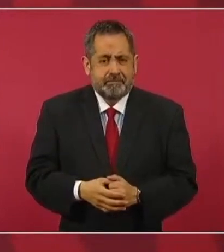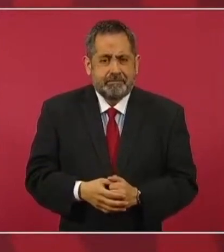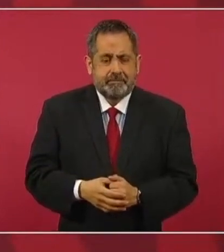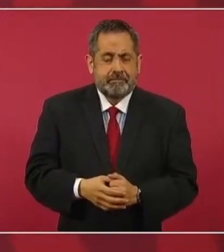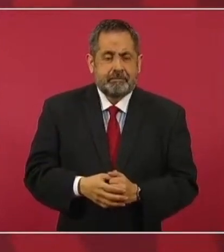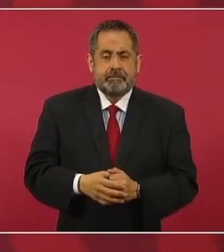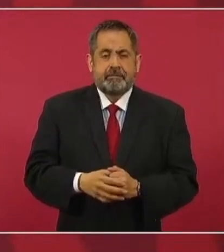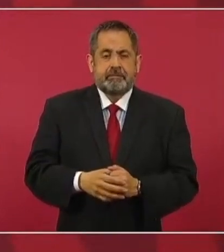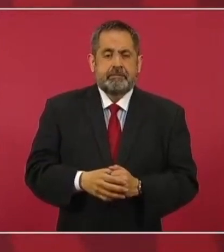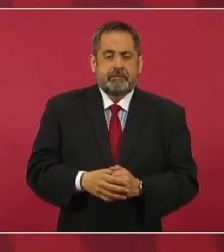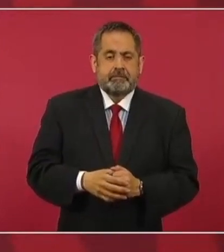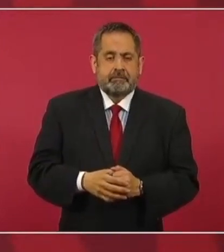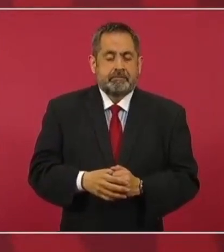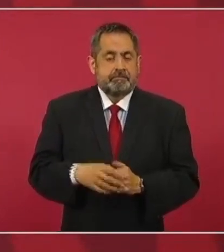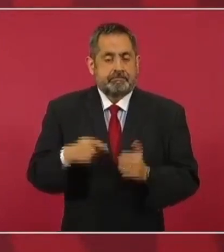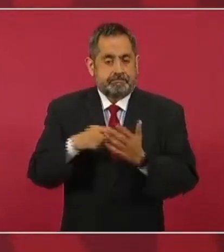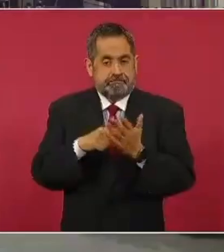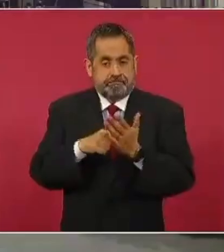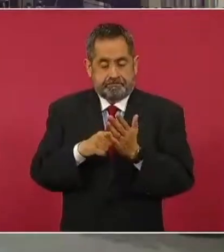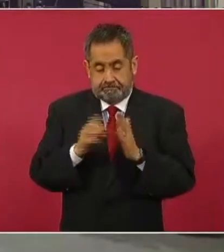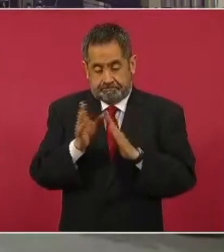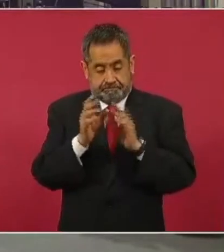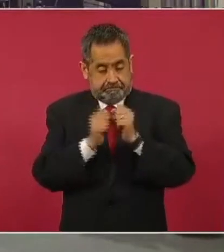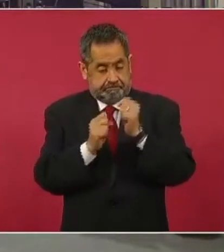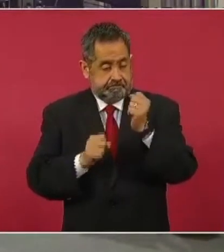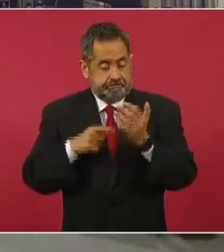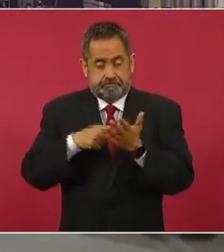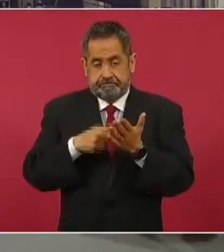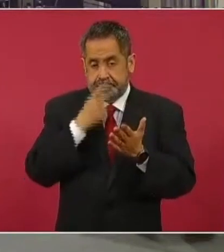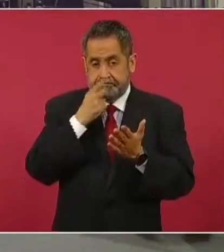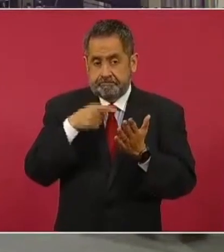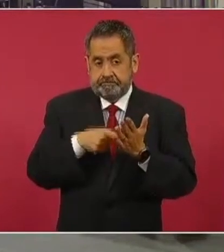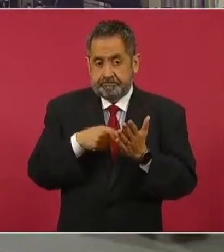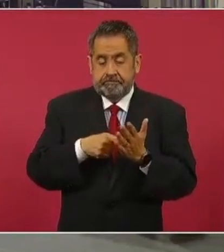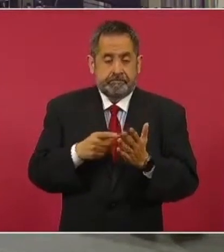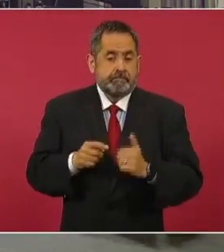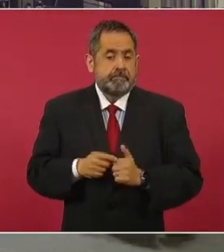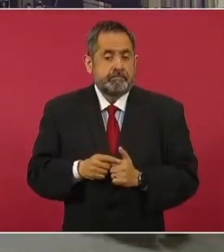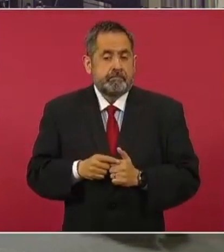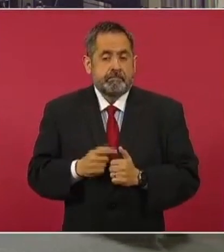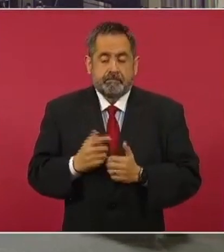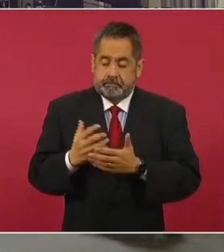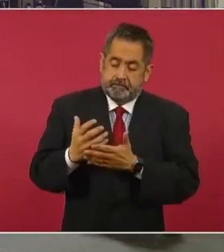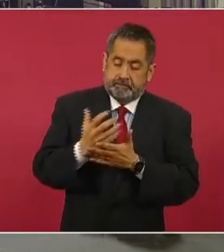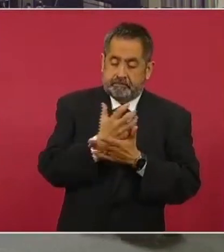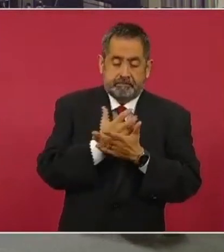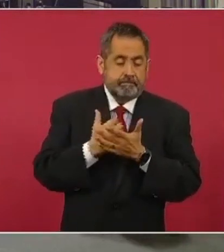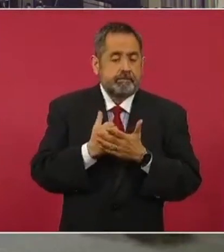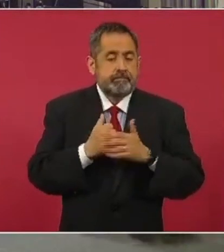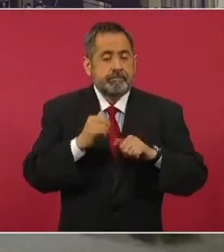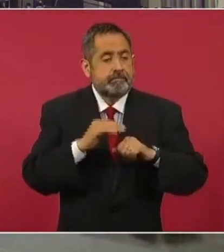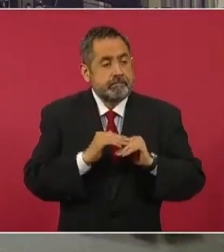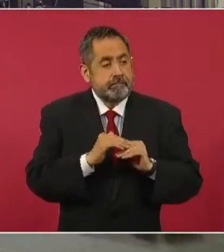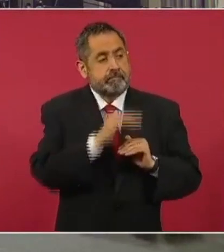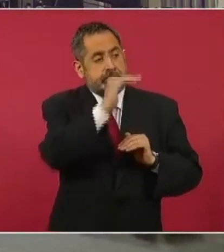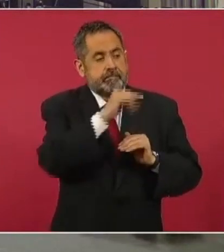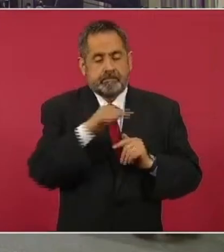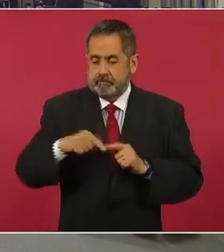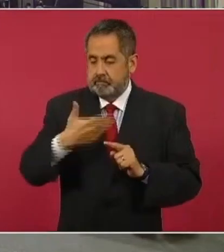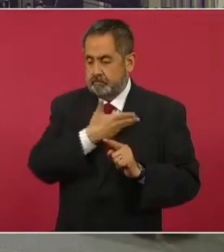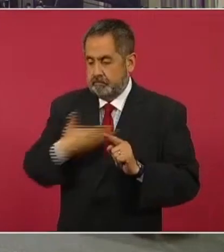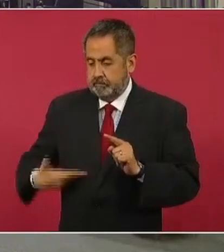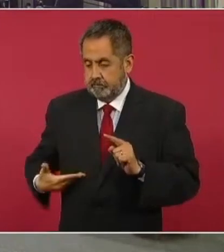La Constitución solo puede enganar más que el presidente.